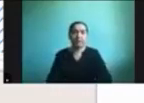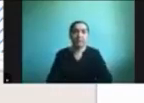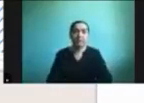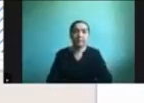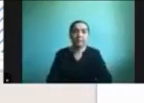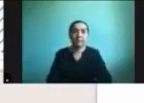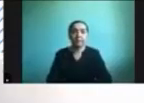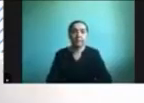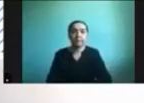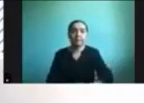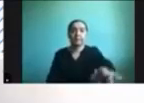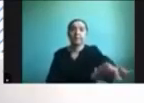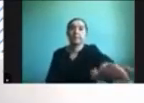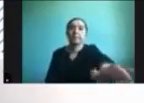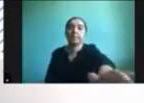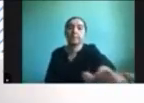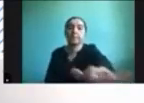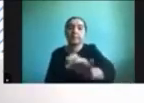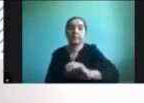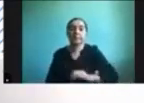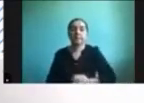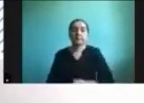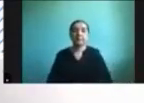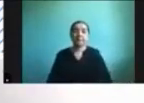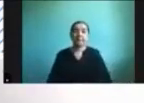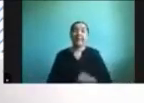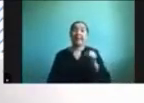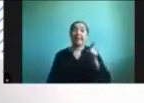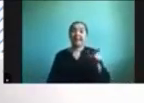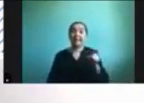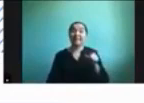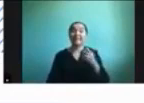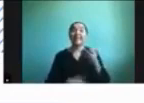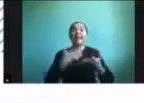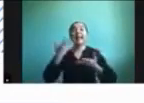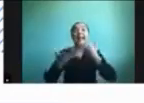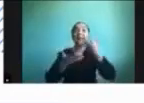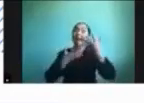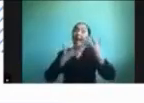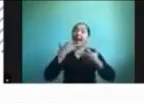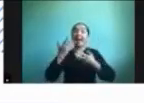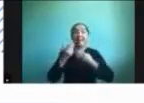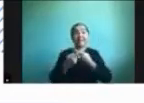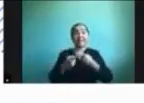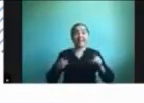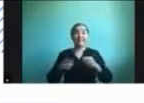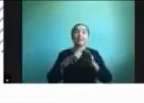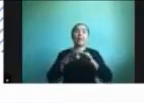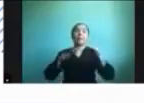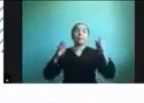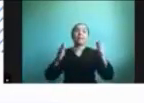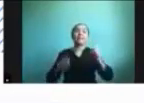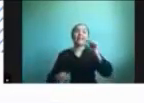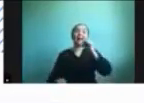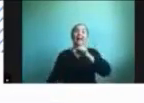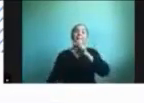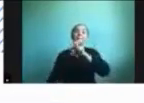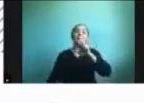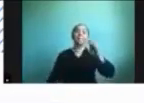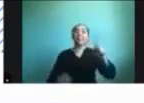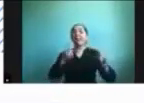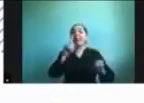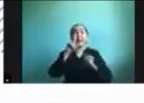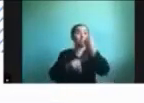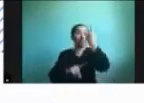si ese es el cantal letras después tenemos la mesita que es nuestra aplicación la primera aplicación que tenemos